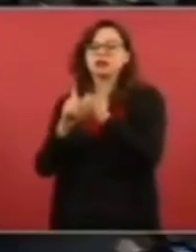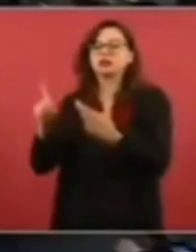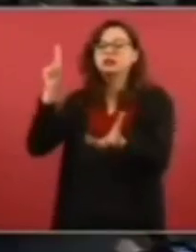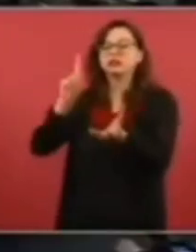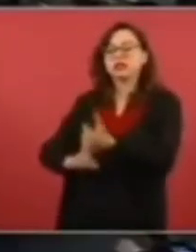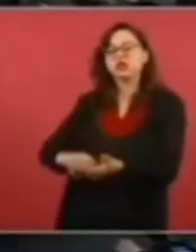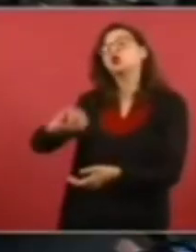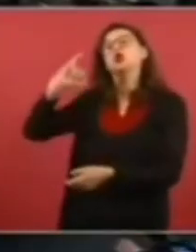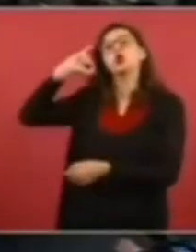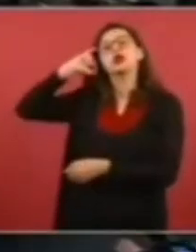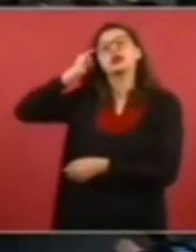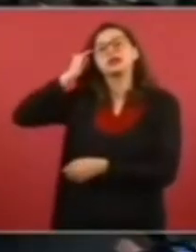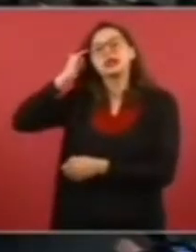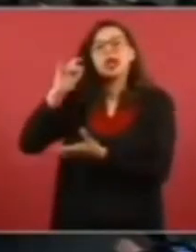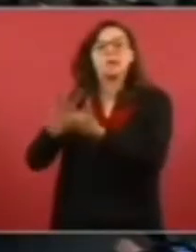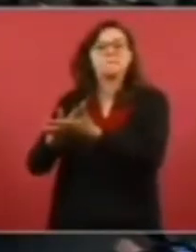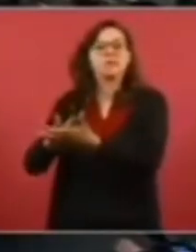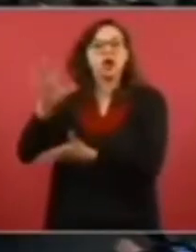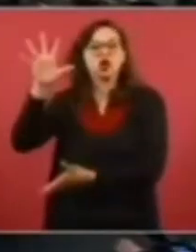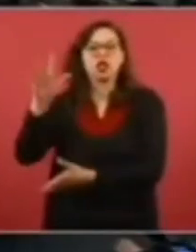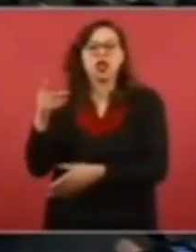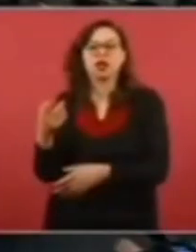tenido un presidente indígena.